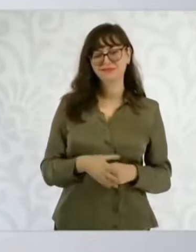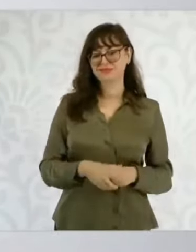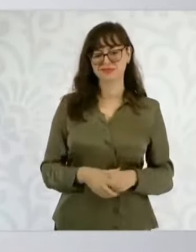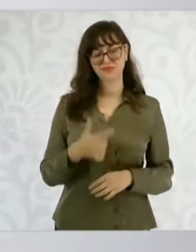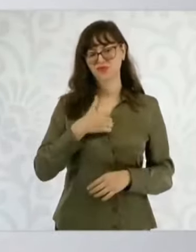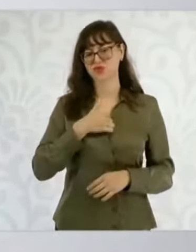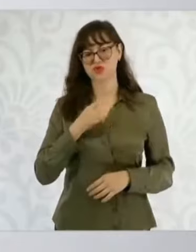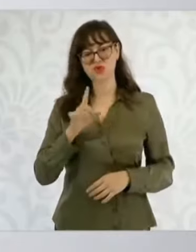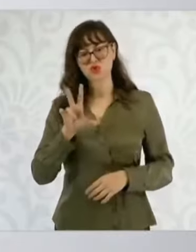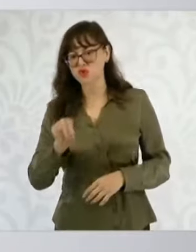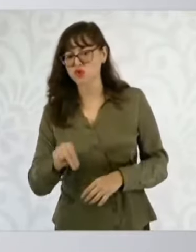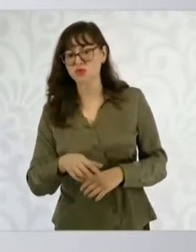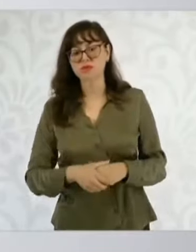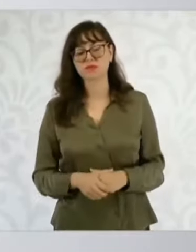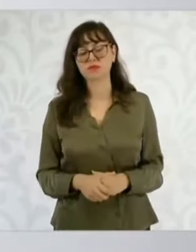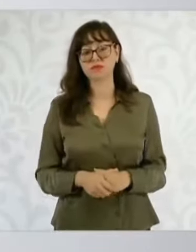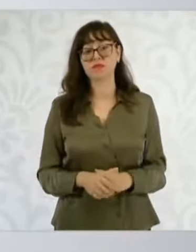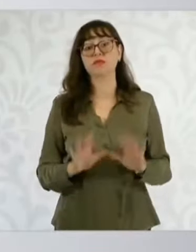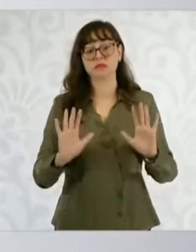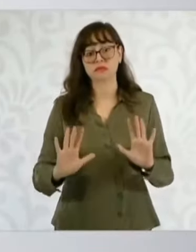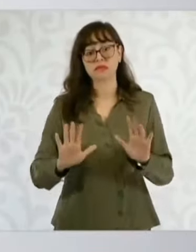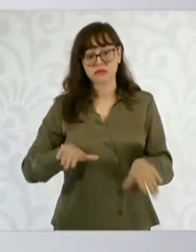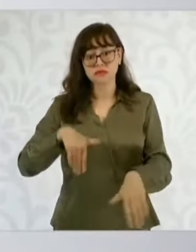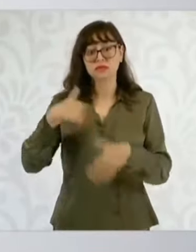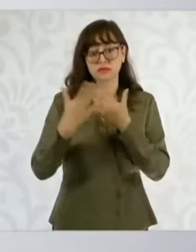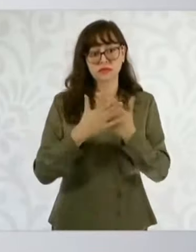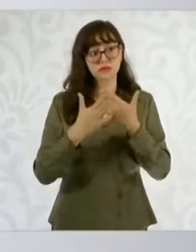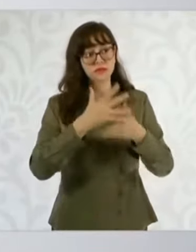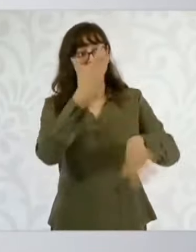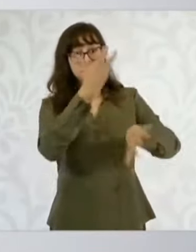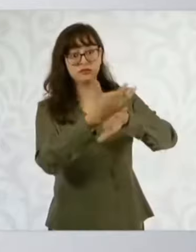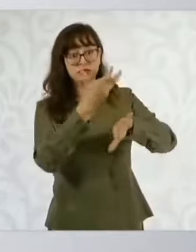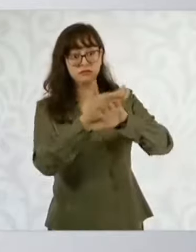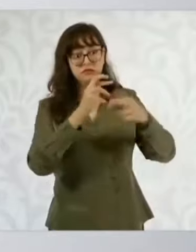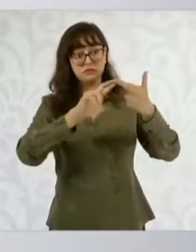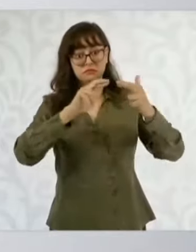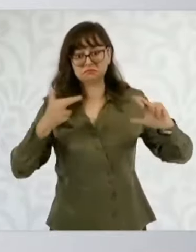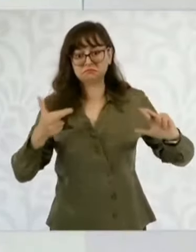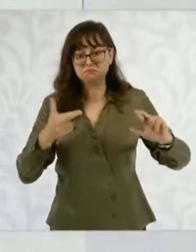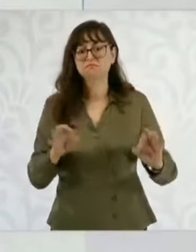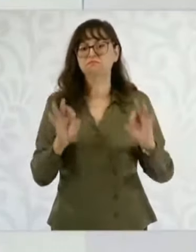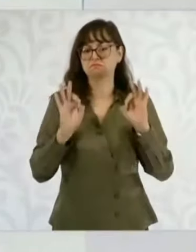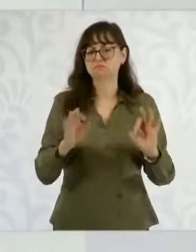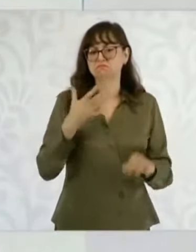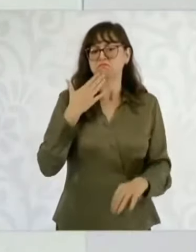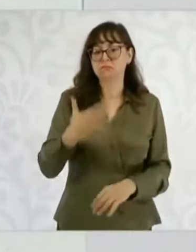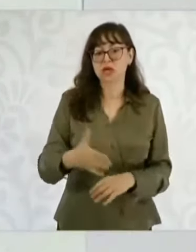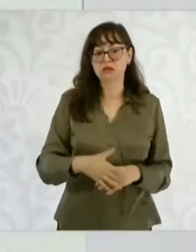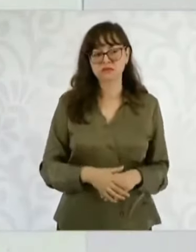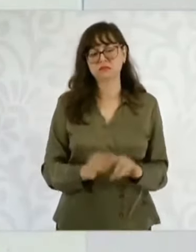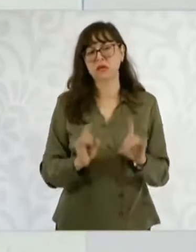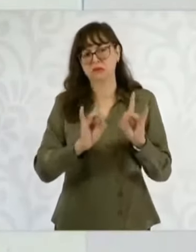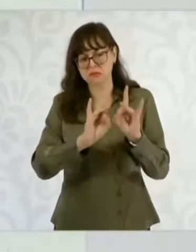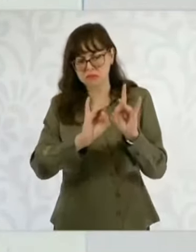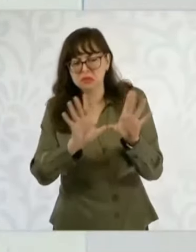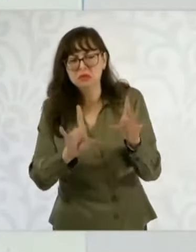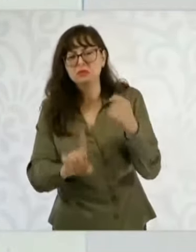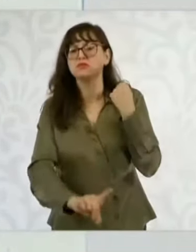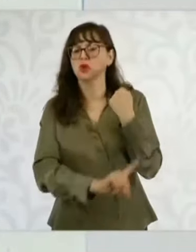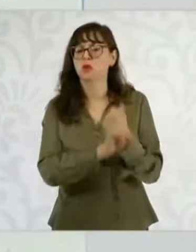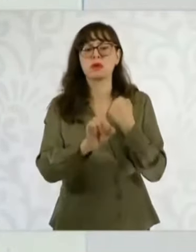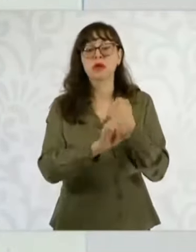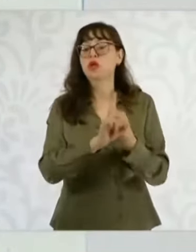Y con Estados Unidos yo estoy convencida que va a haber una buena relación. Y cuando se presenten problemas los vamos a afrontar